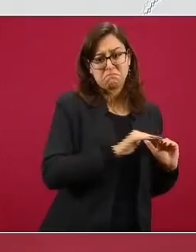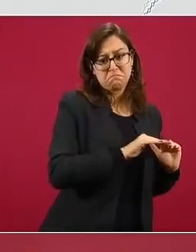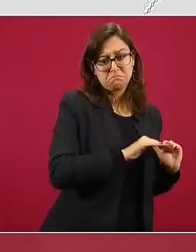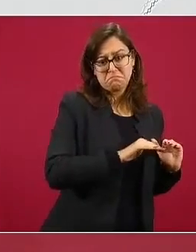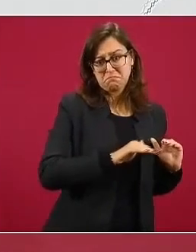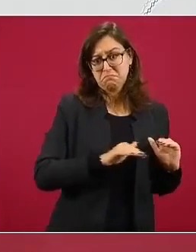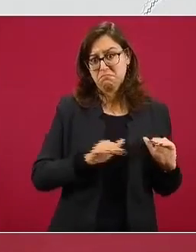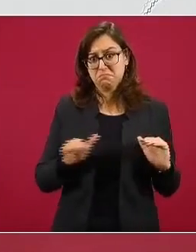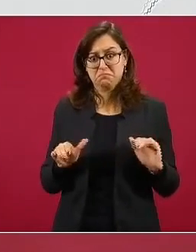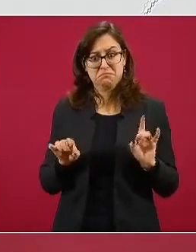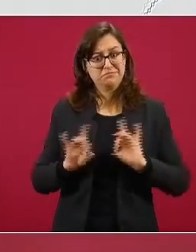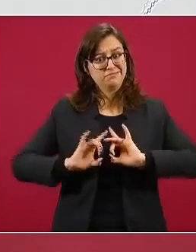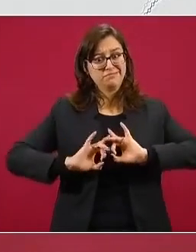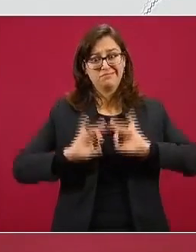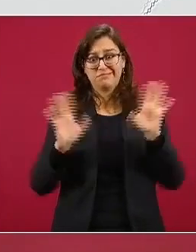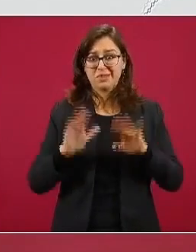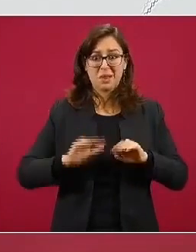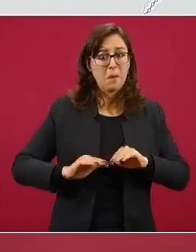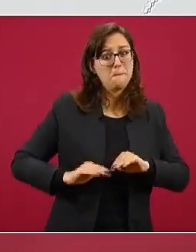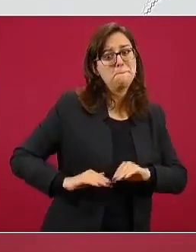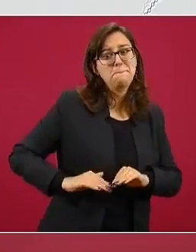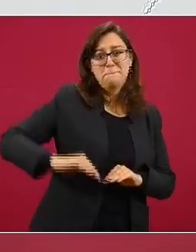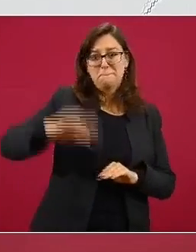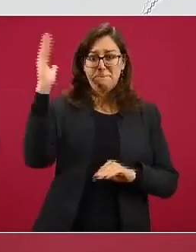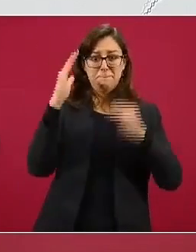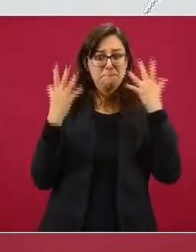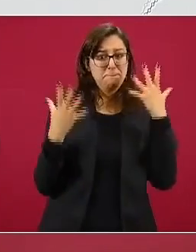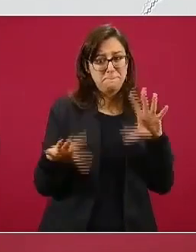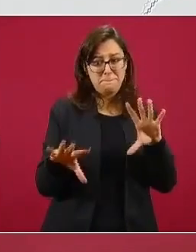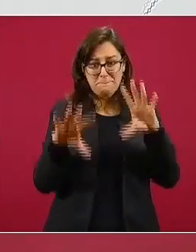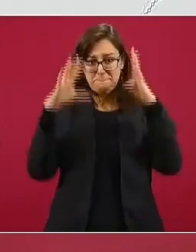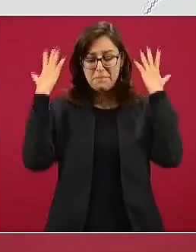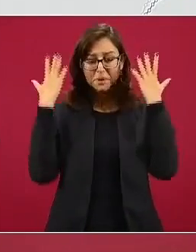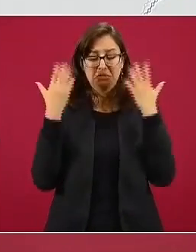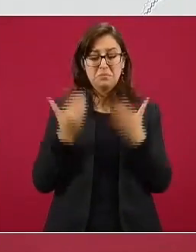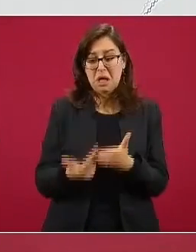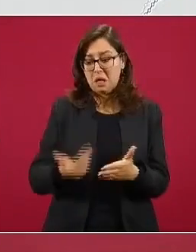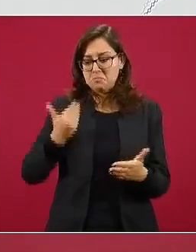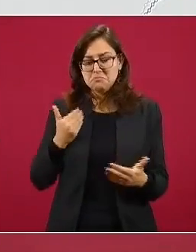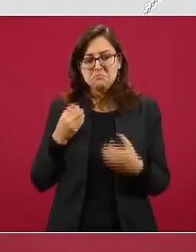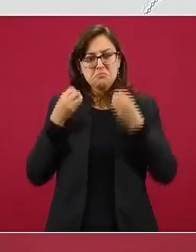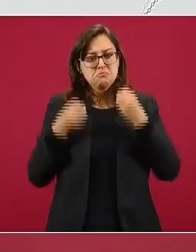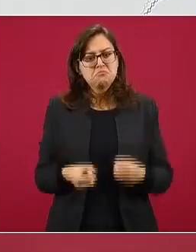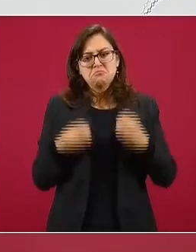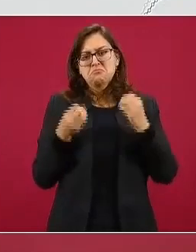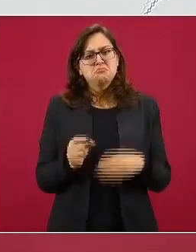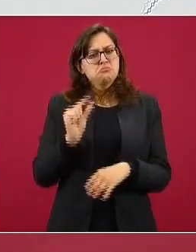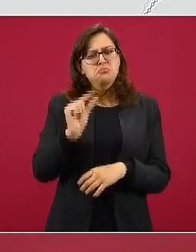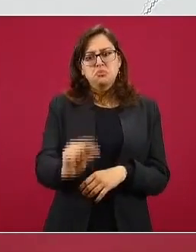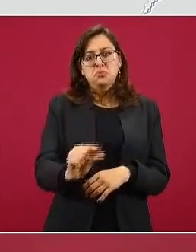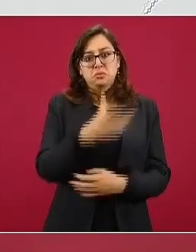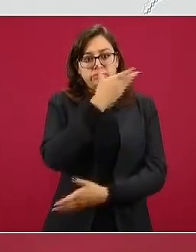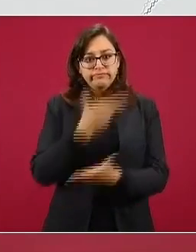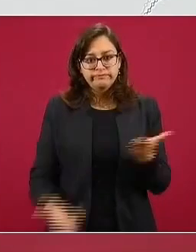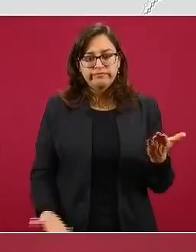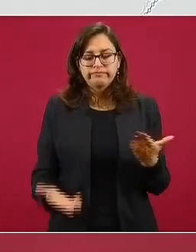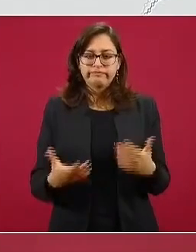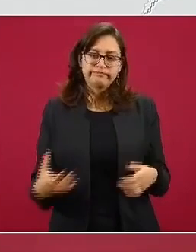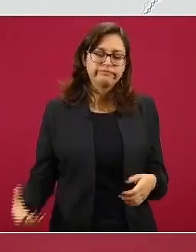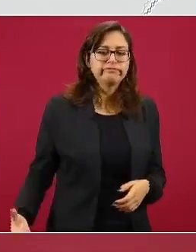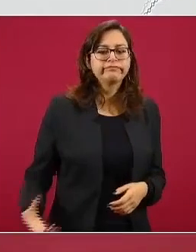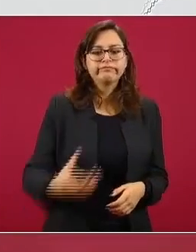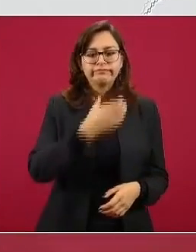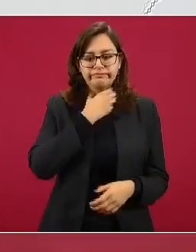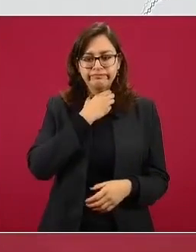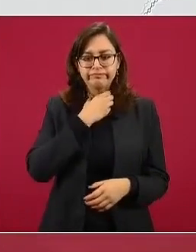súbito y brusco después de haber tenido una ocupación bastante aceptable a lo largo de un periodo muy, muy